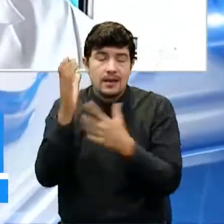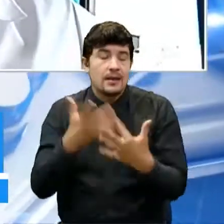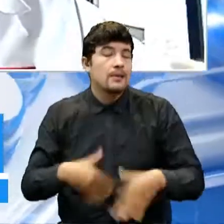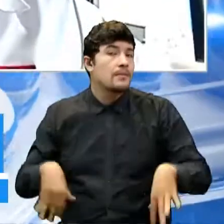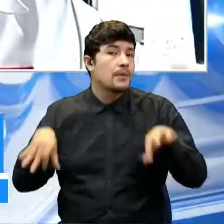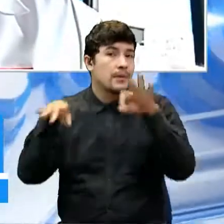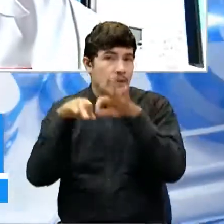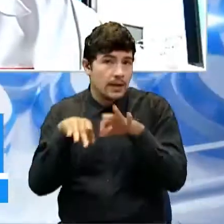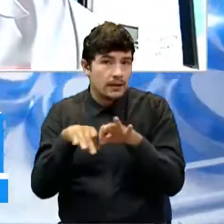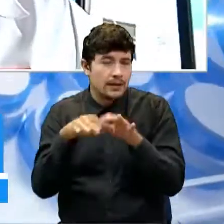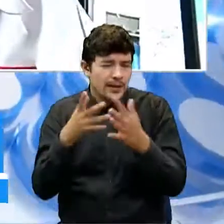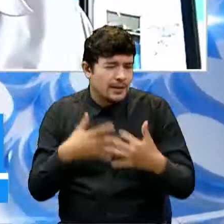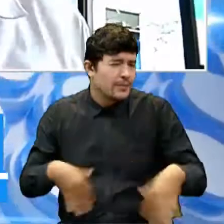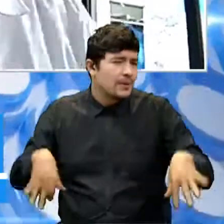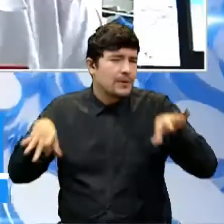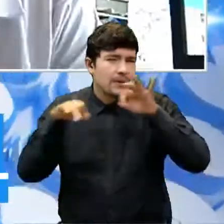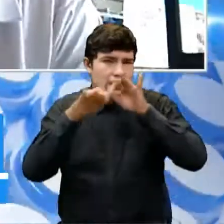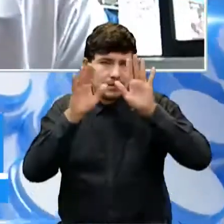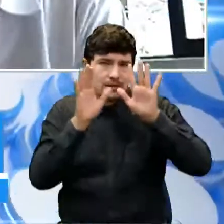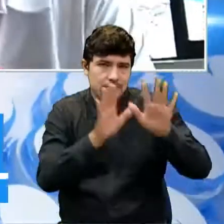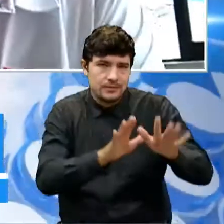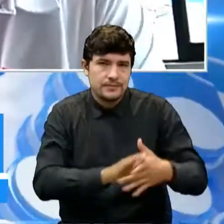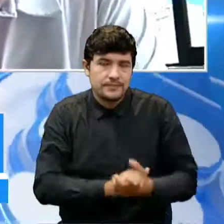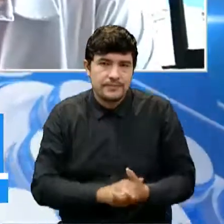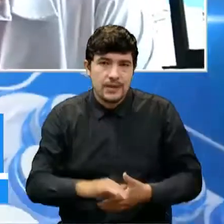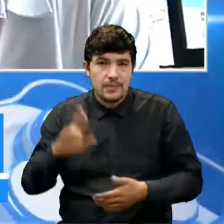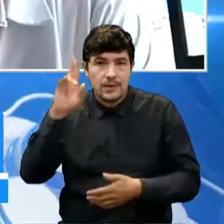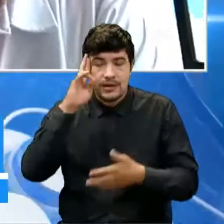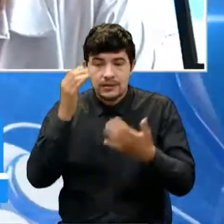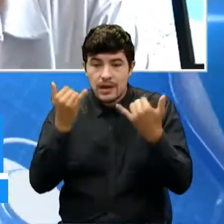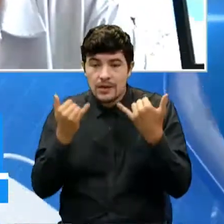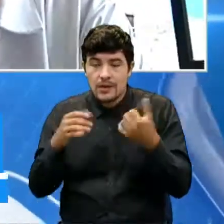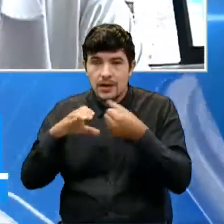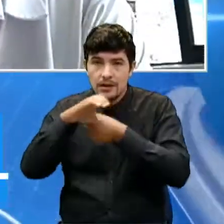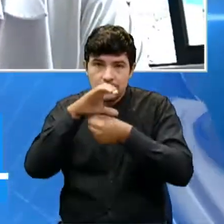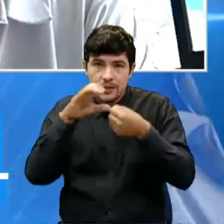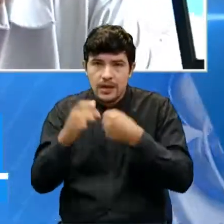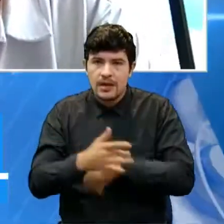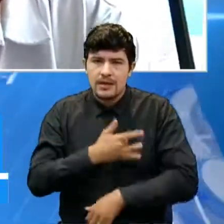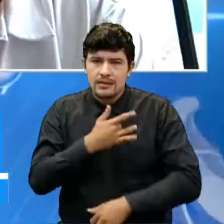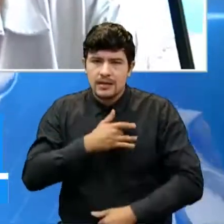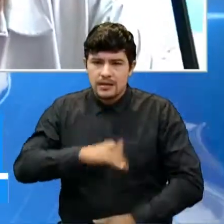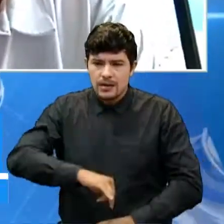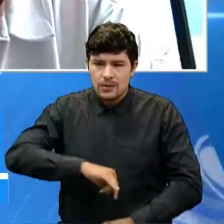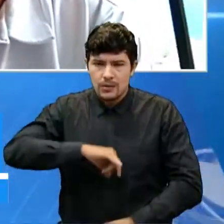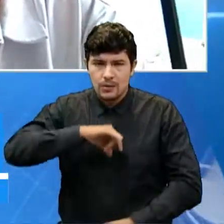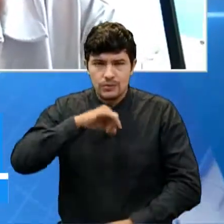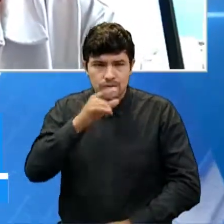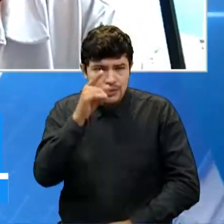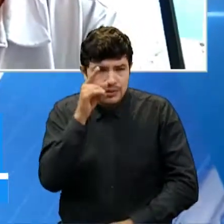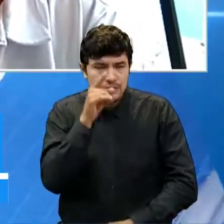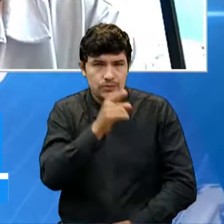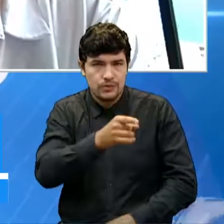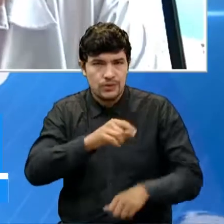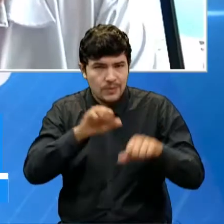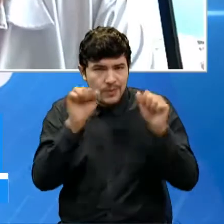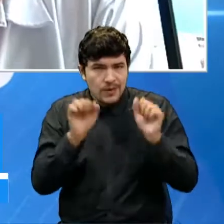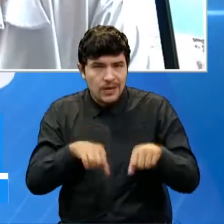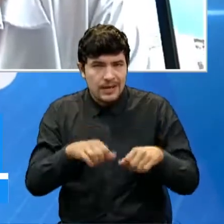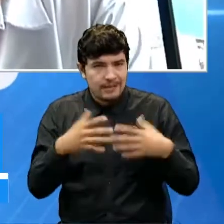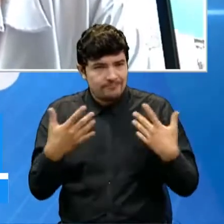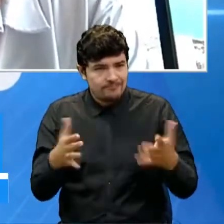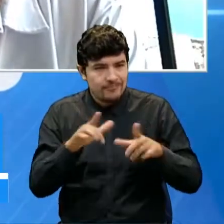importantes. Y en ese sentido, la ciudad debe estar orgullosa de tener unos